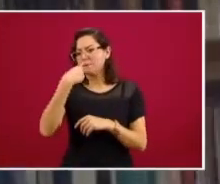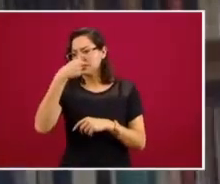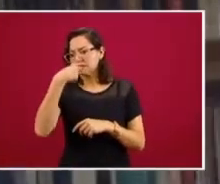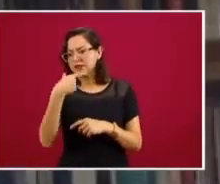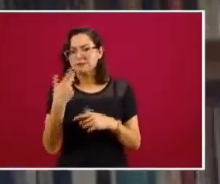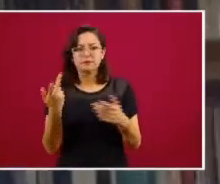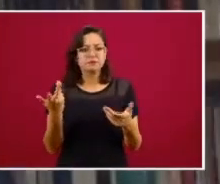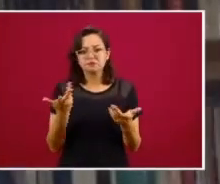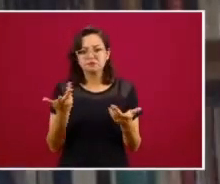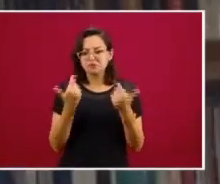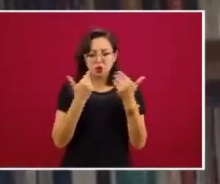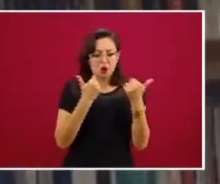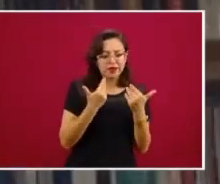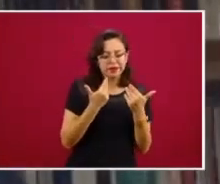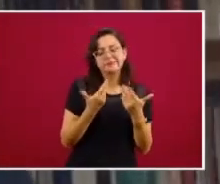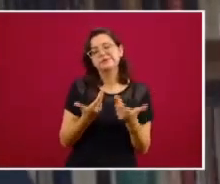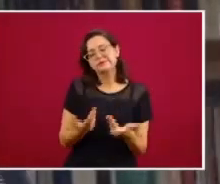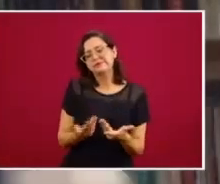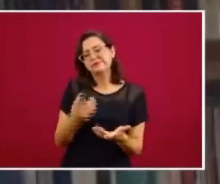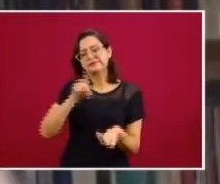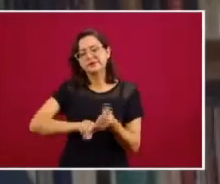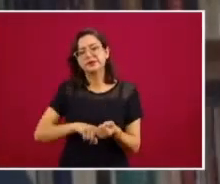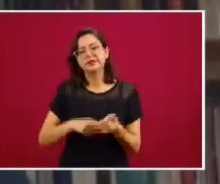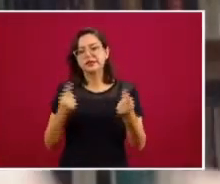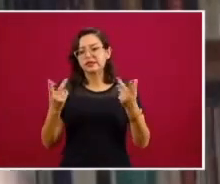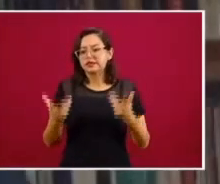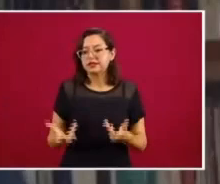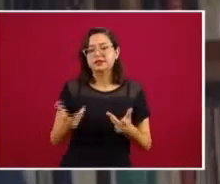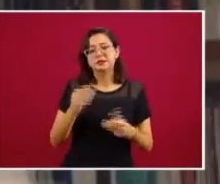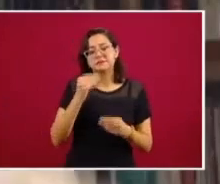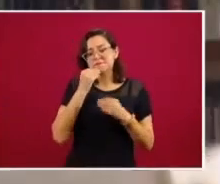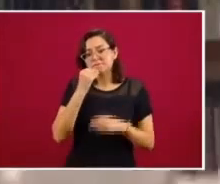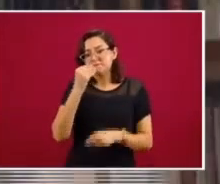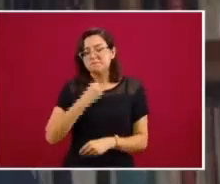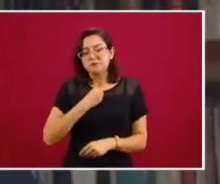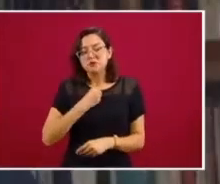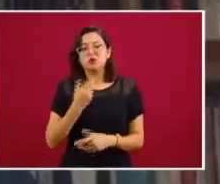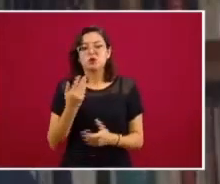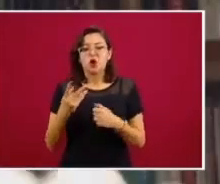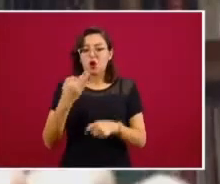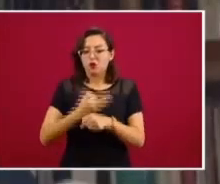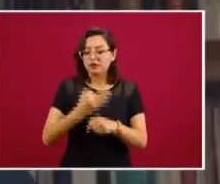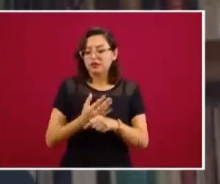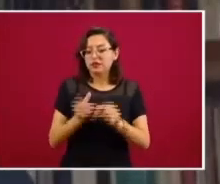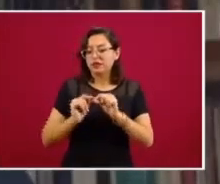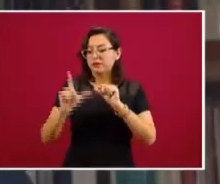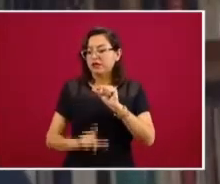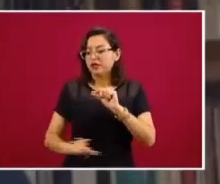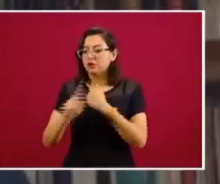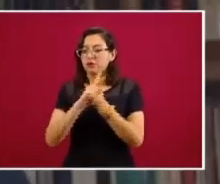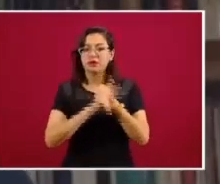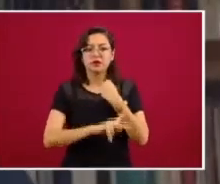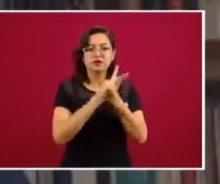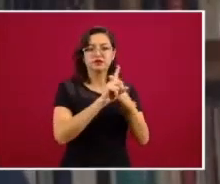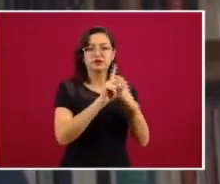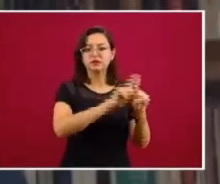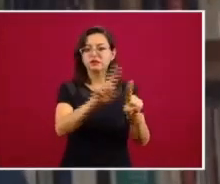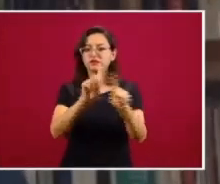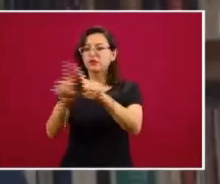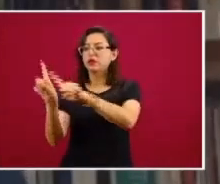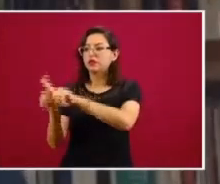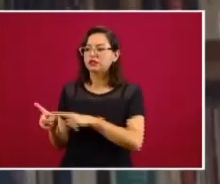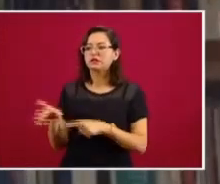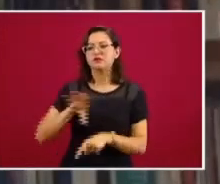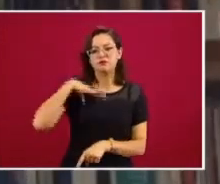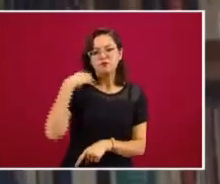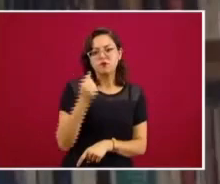están haciendo muchos otros países, es tratando de contender con ella, bajando todo lo que se pueda a los costos, sobre